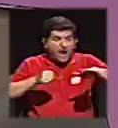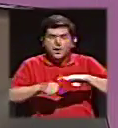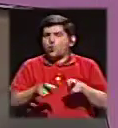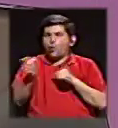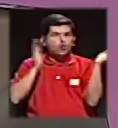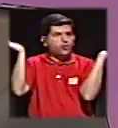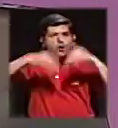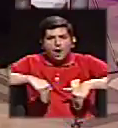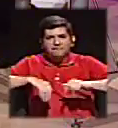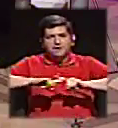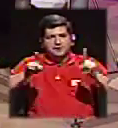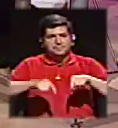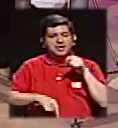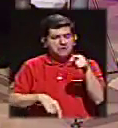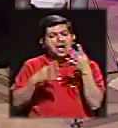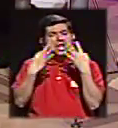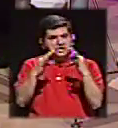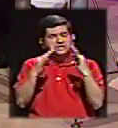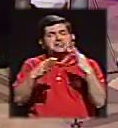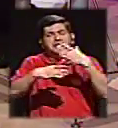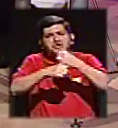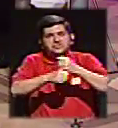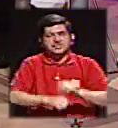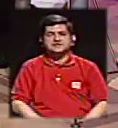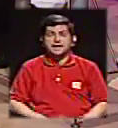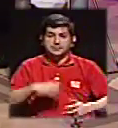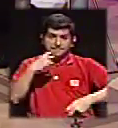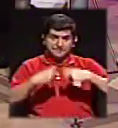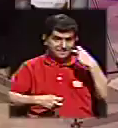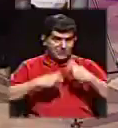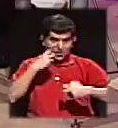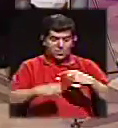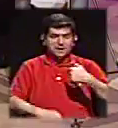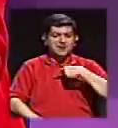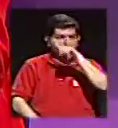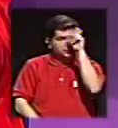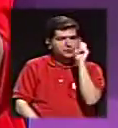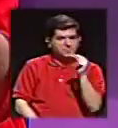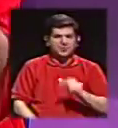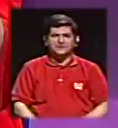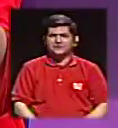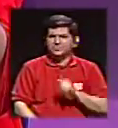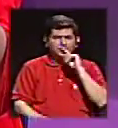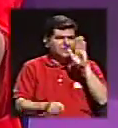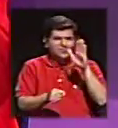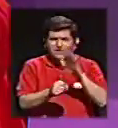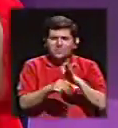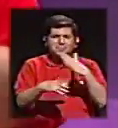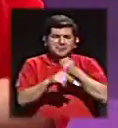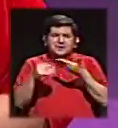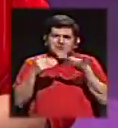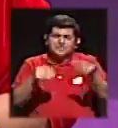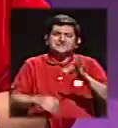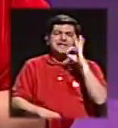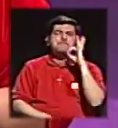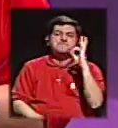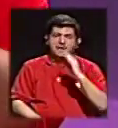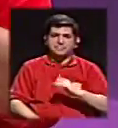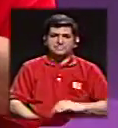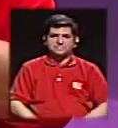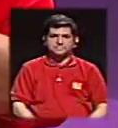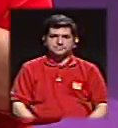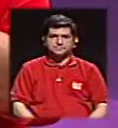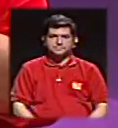control ni nada, pero lo quisieron hacer y lo hicieron. El gran problema es, yo me pregunto, ¿por qué no se comprometerán a hacer las cosas pero bien hechas?